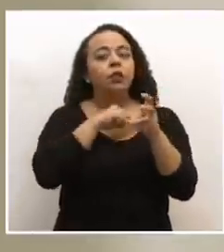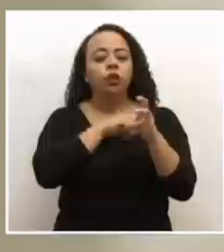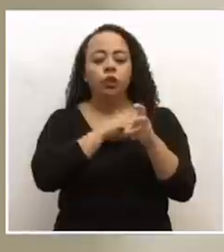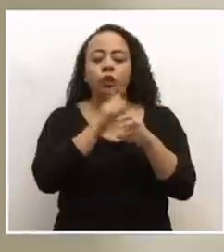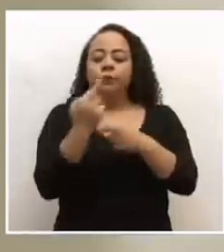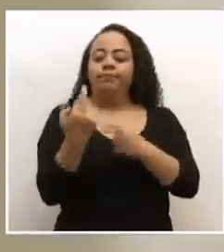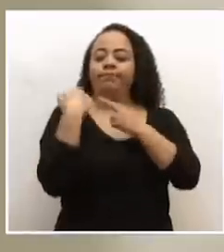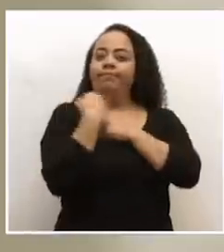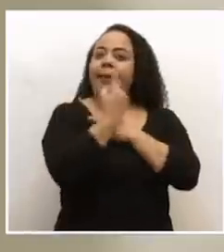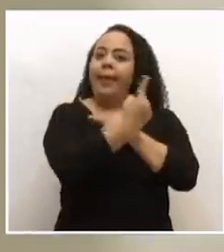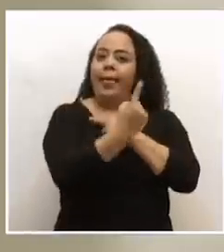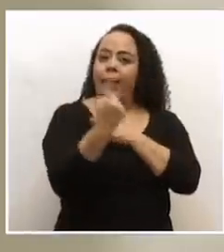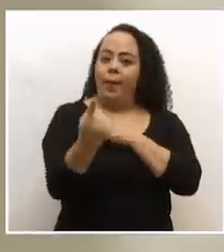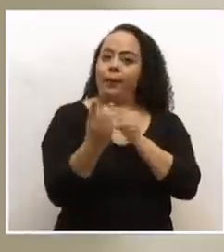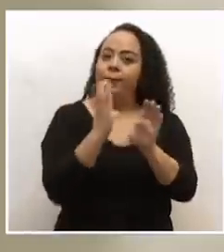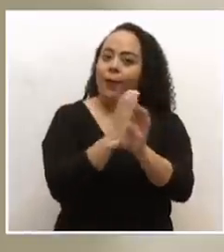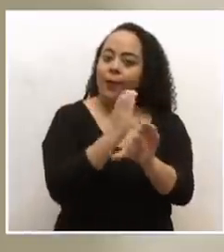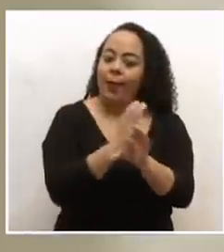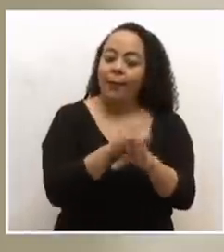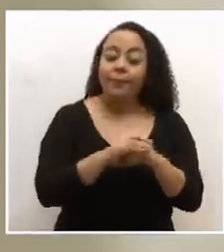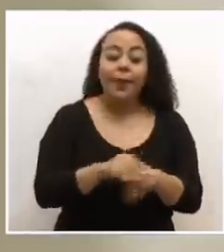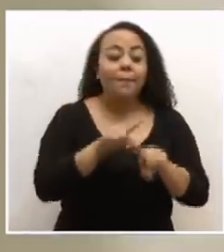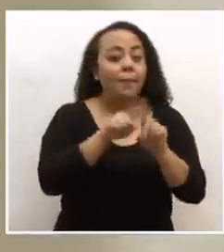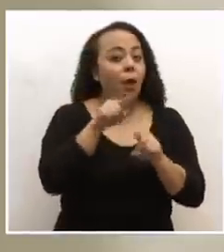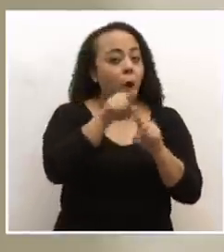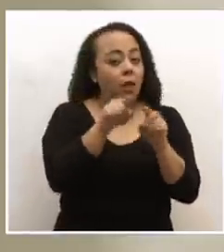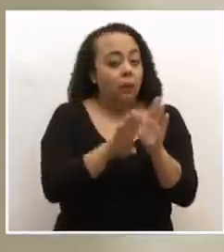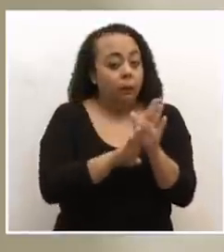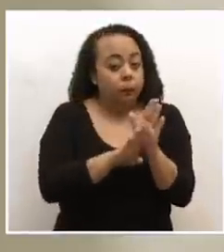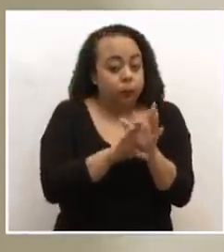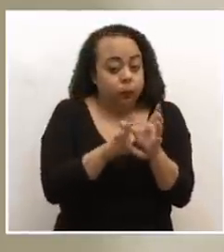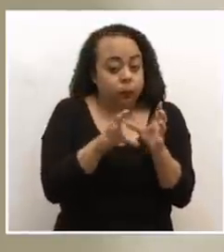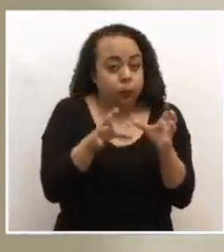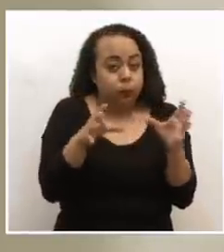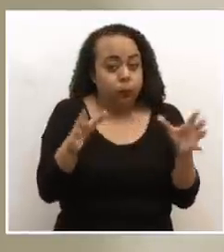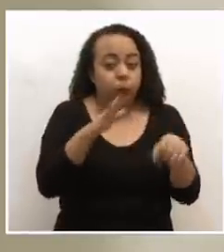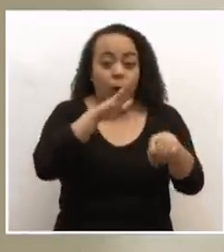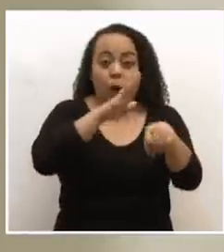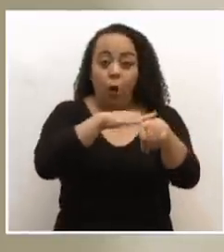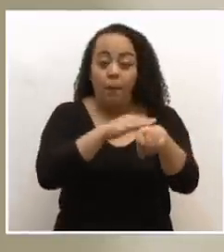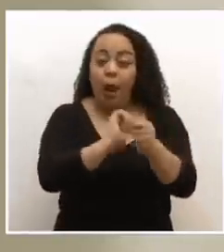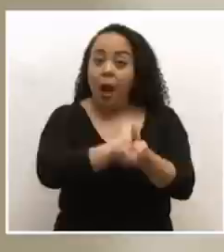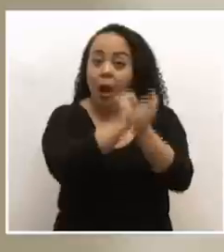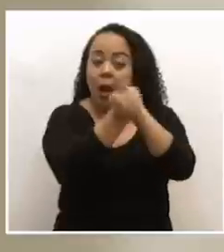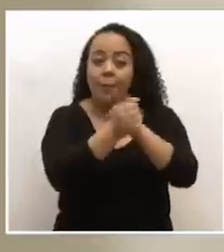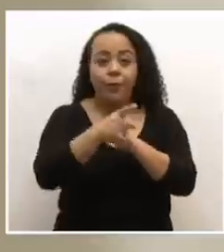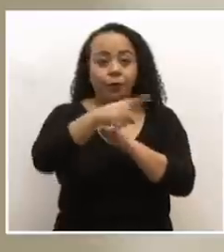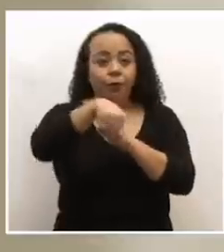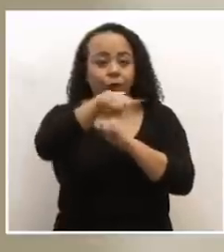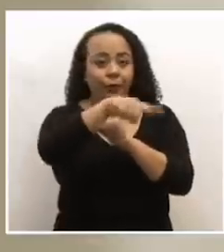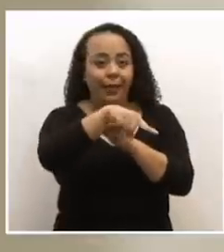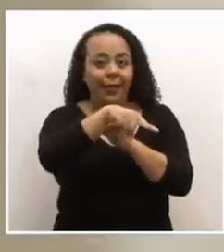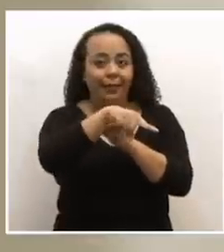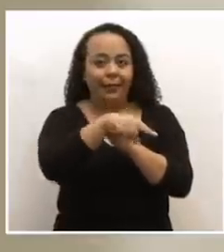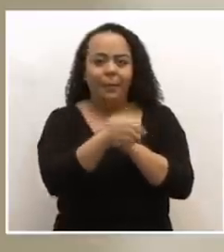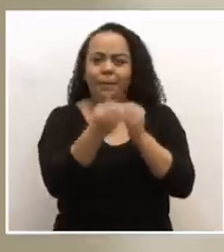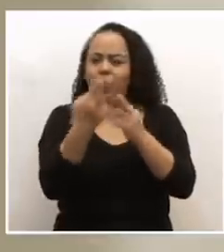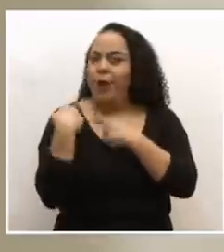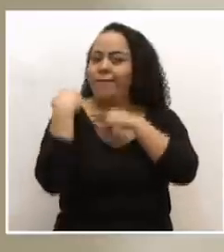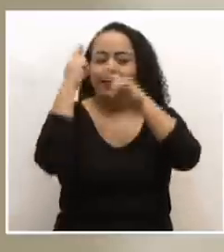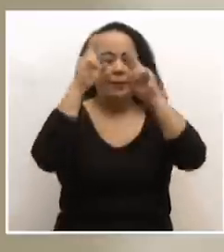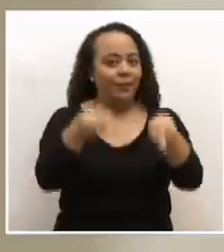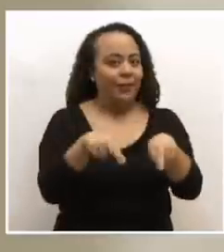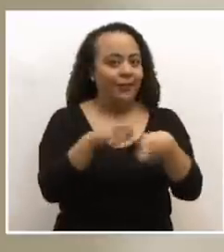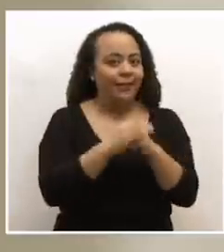cada uno, o sea, a cada quien se cuida. Pero ese aumento tan alto es culpa de los mismos cambios que ustedes que han sido muy responsables